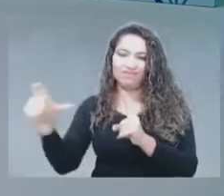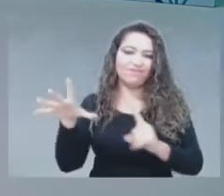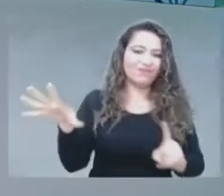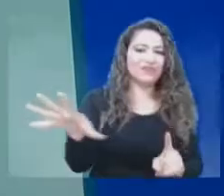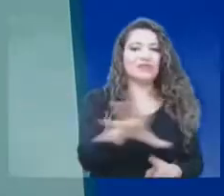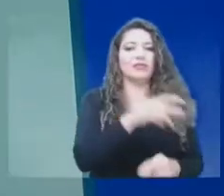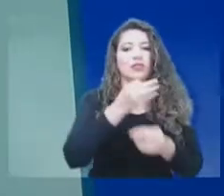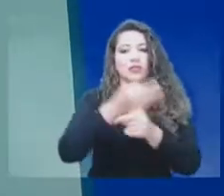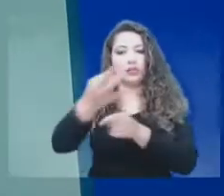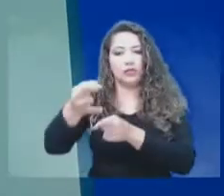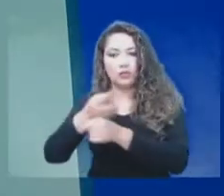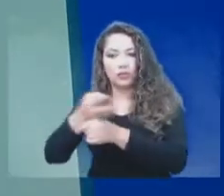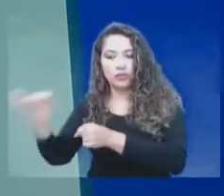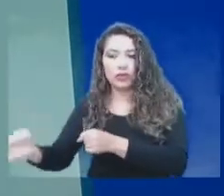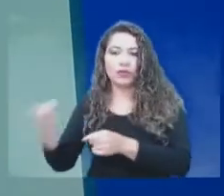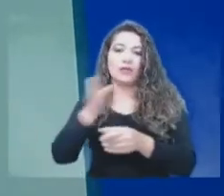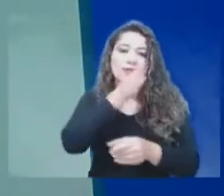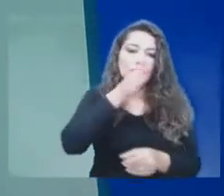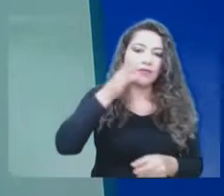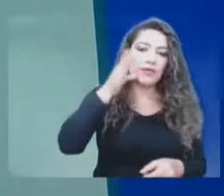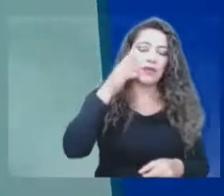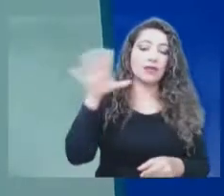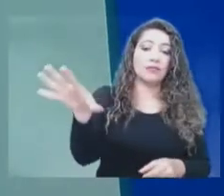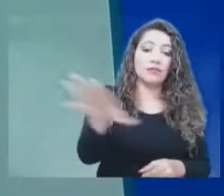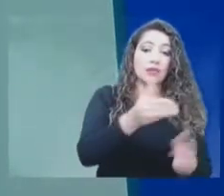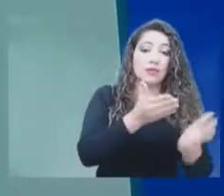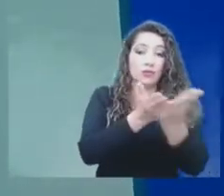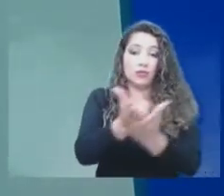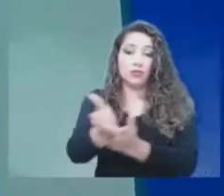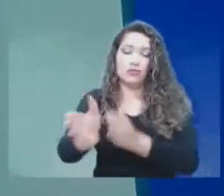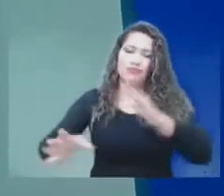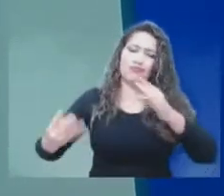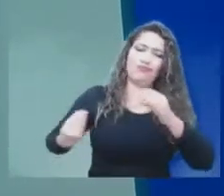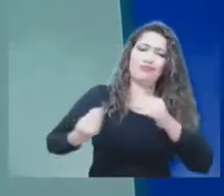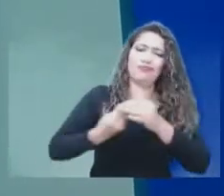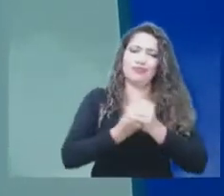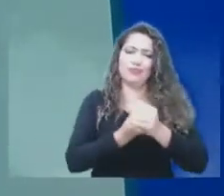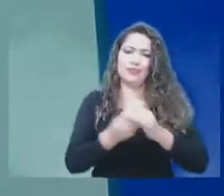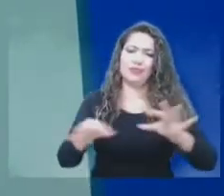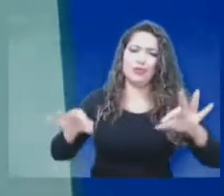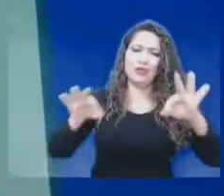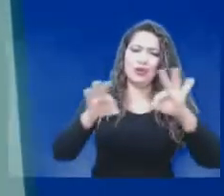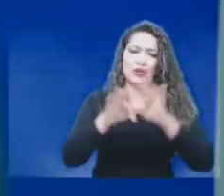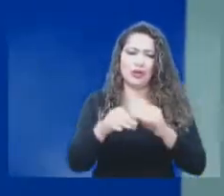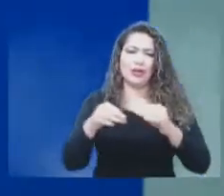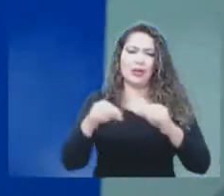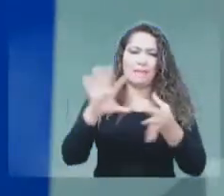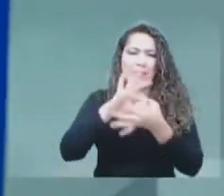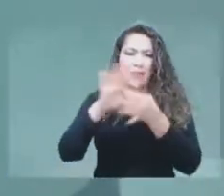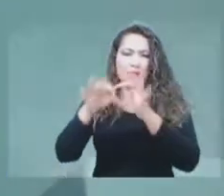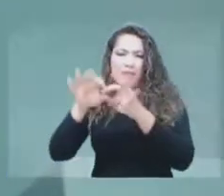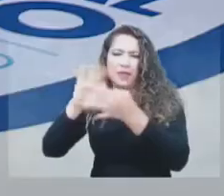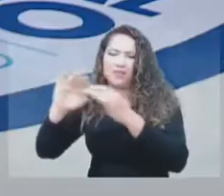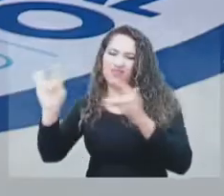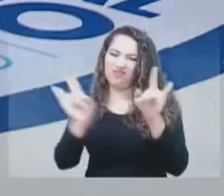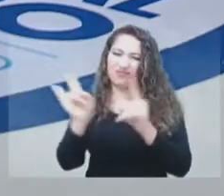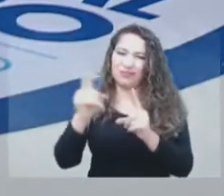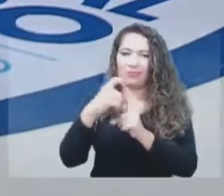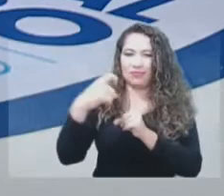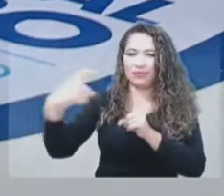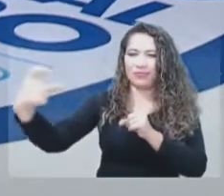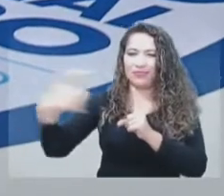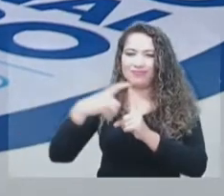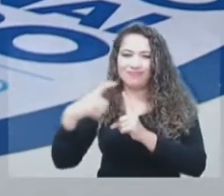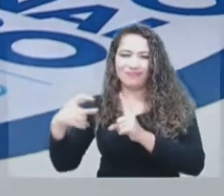continuar con la inclusión, continuar con la conectividad, también trabajamos en temas